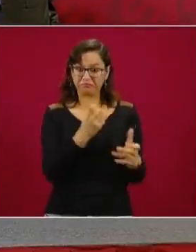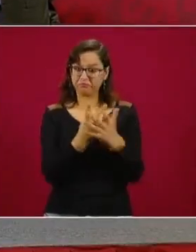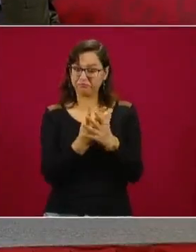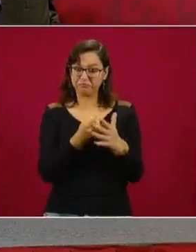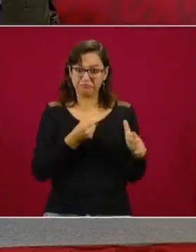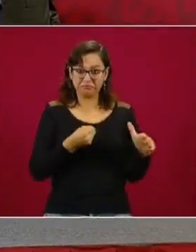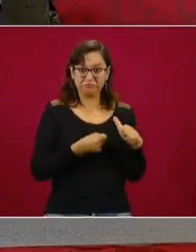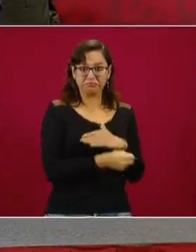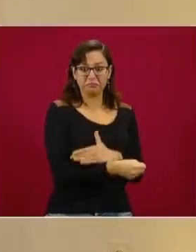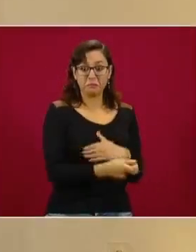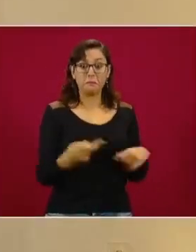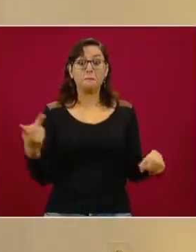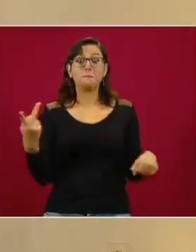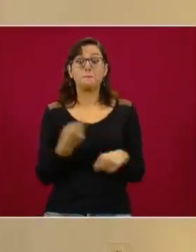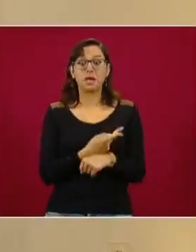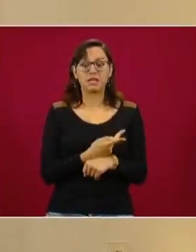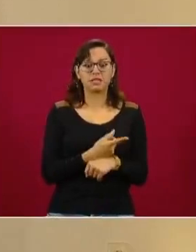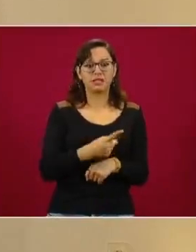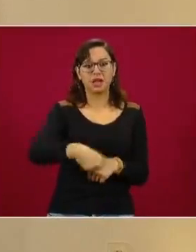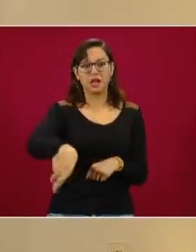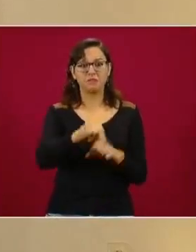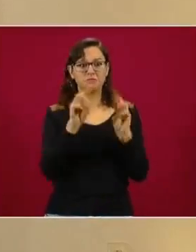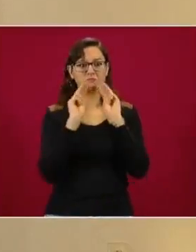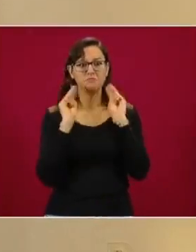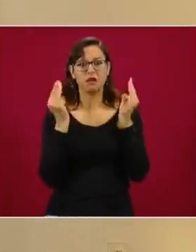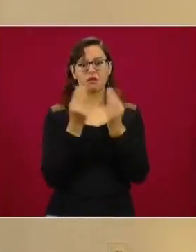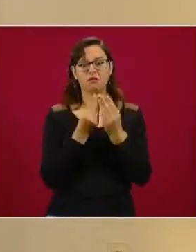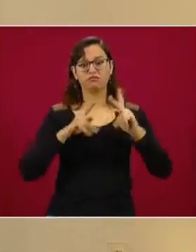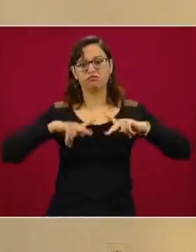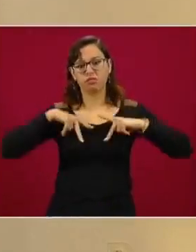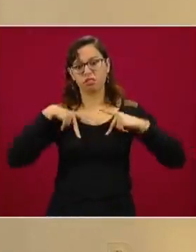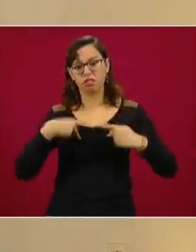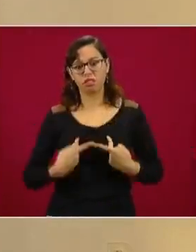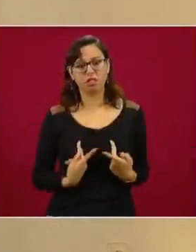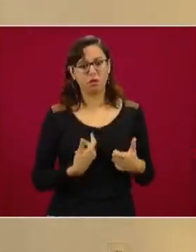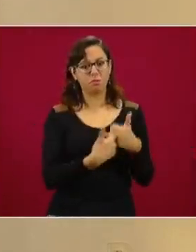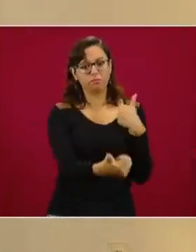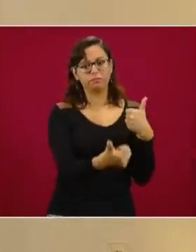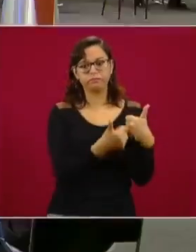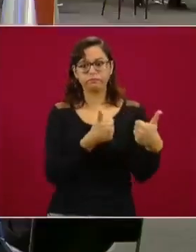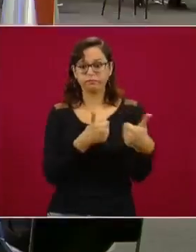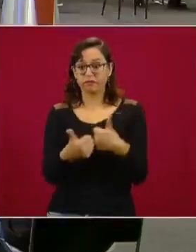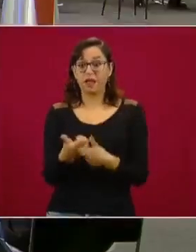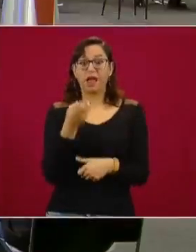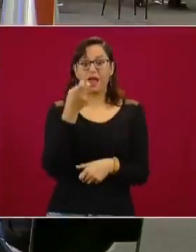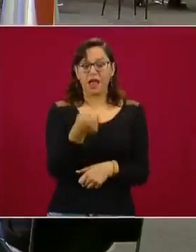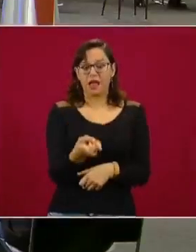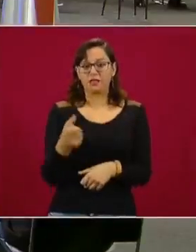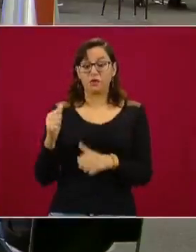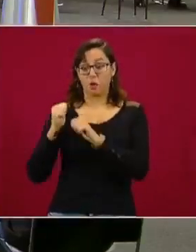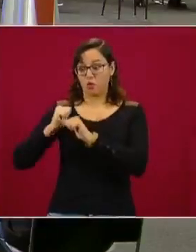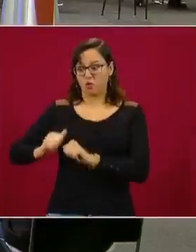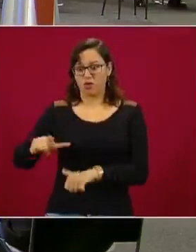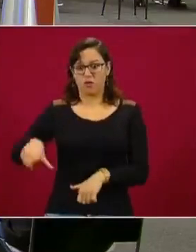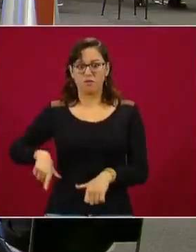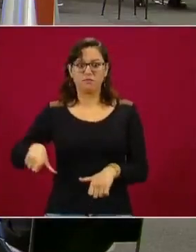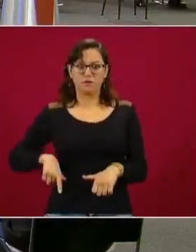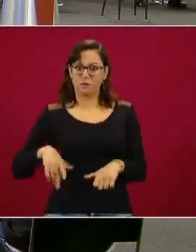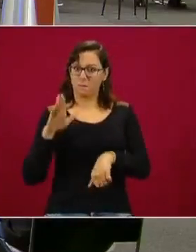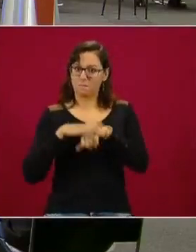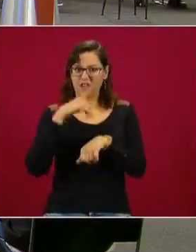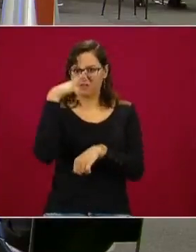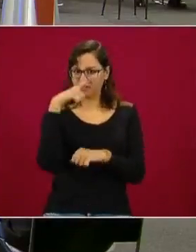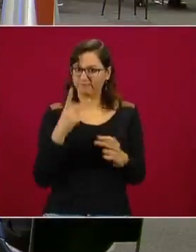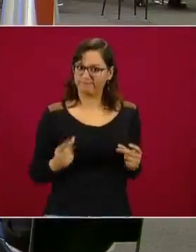facilita su enfrentamiento por parte de las fuerzas del Estado. Adelante. Así es que esperamos que ese